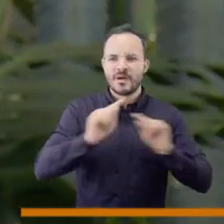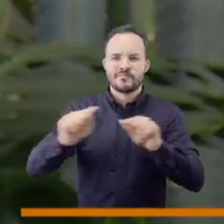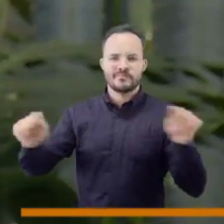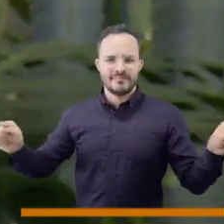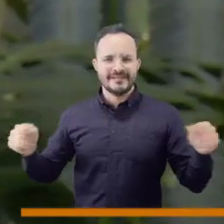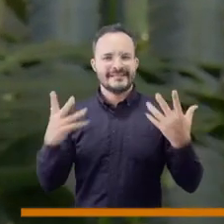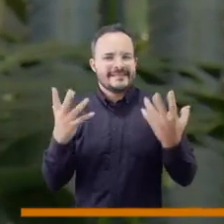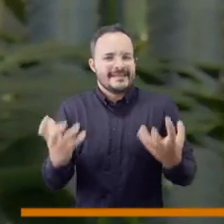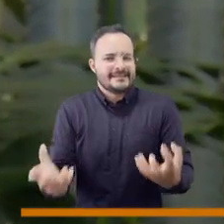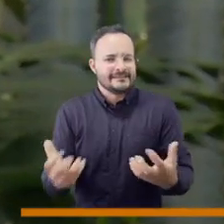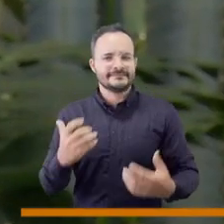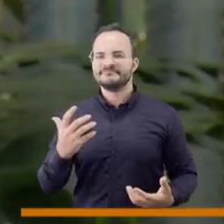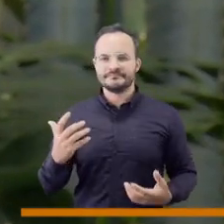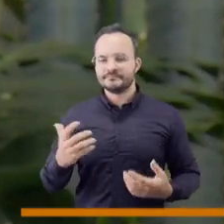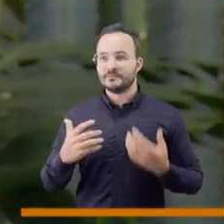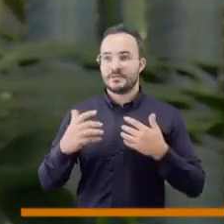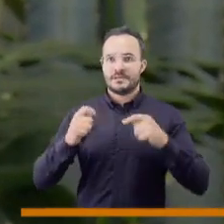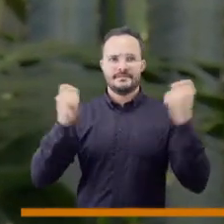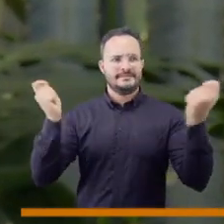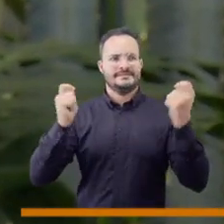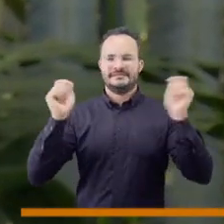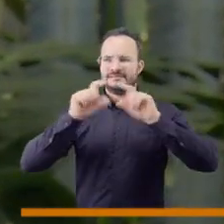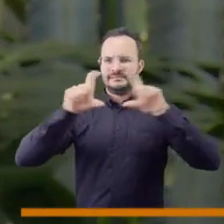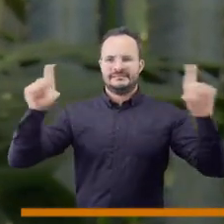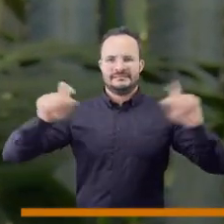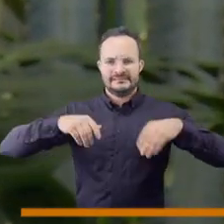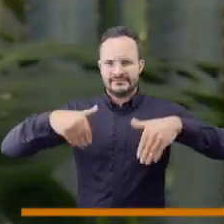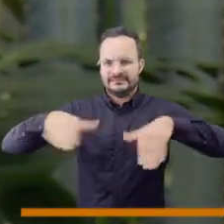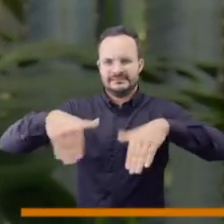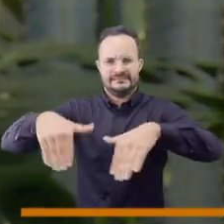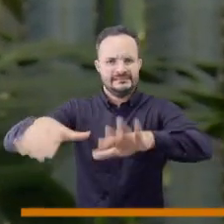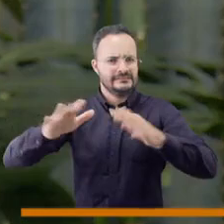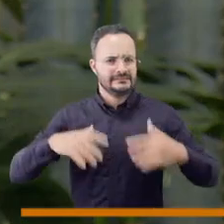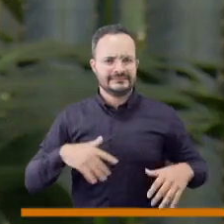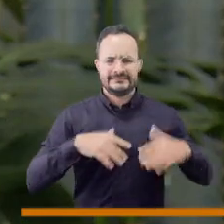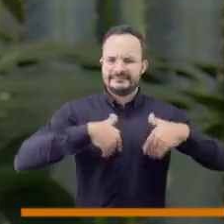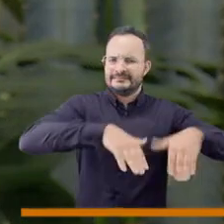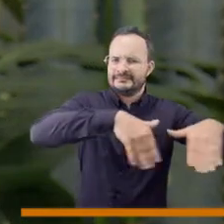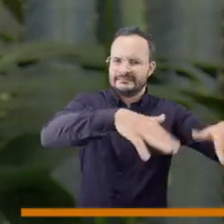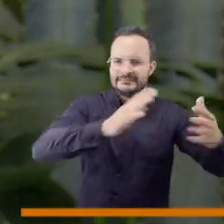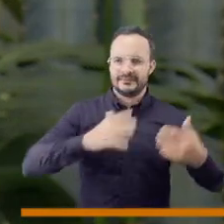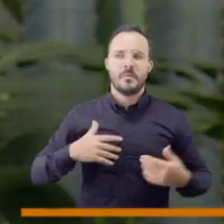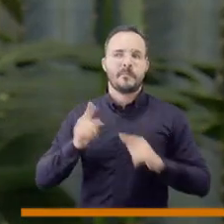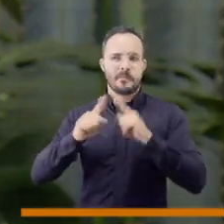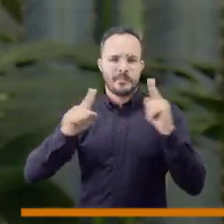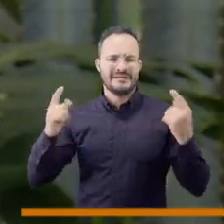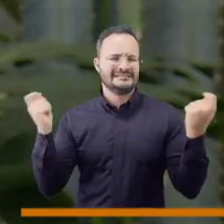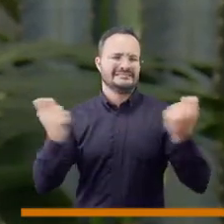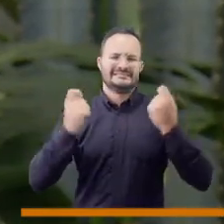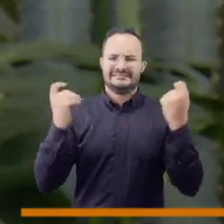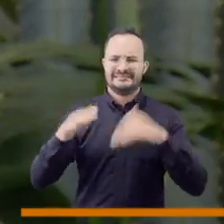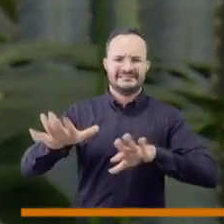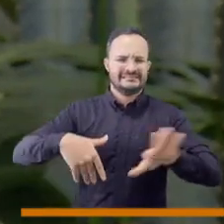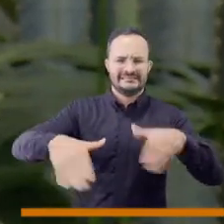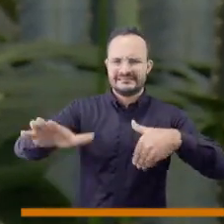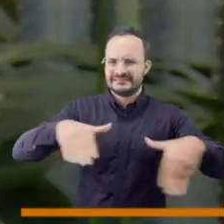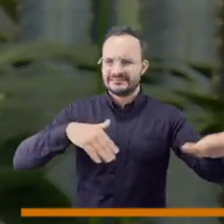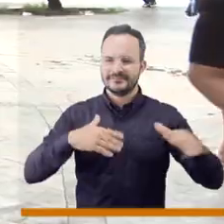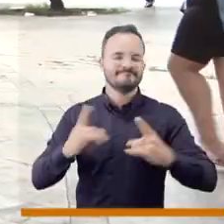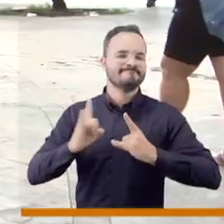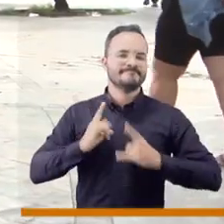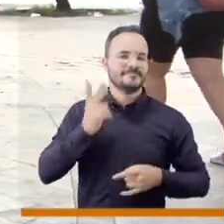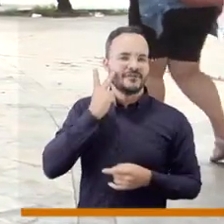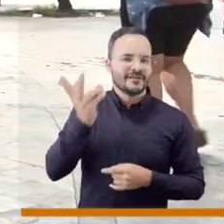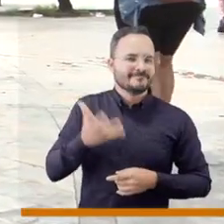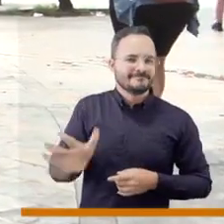diferentes sectores de la ciudad que buscan también con vallas desplazar a esas personas que seguramente nos molesta ver